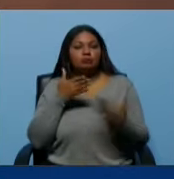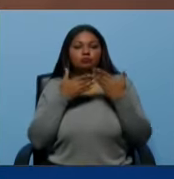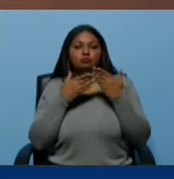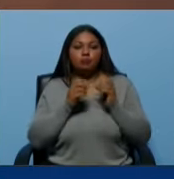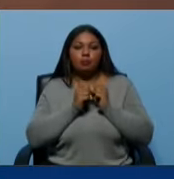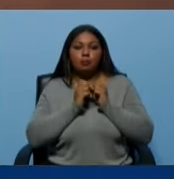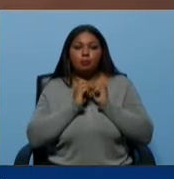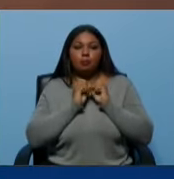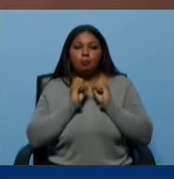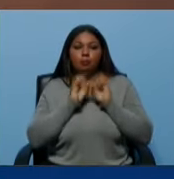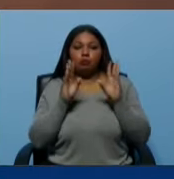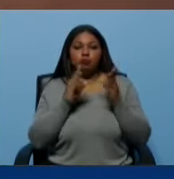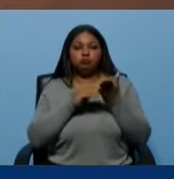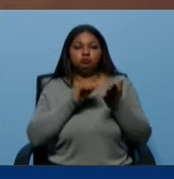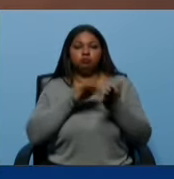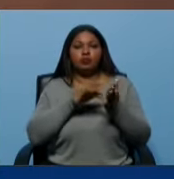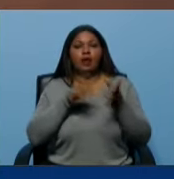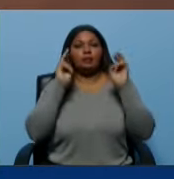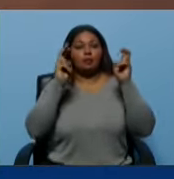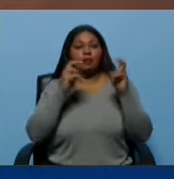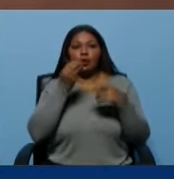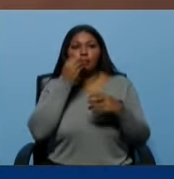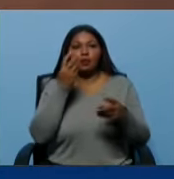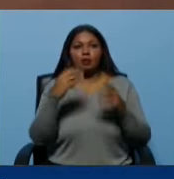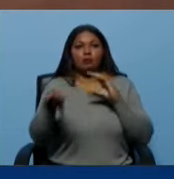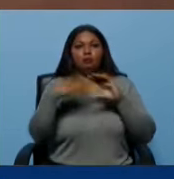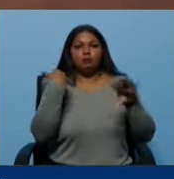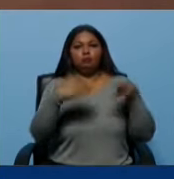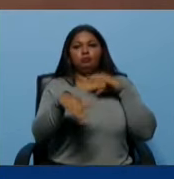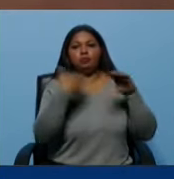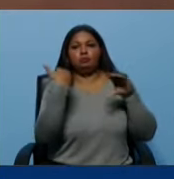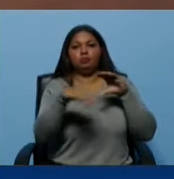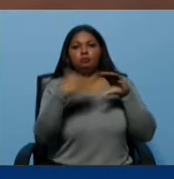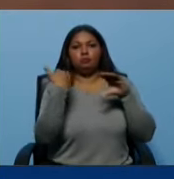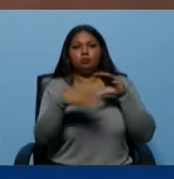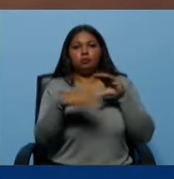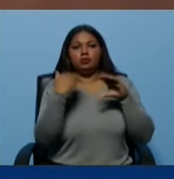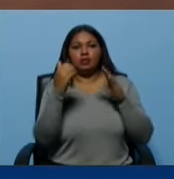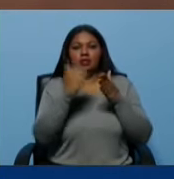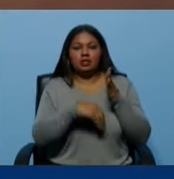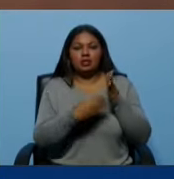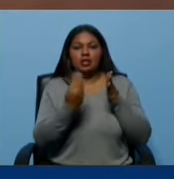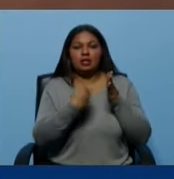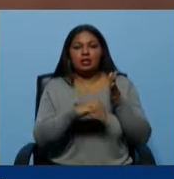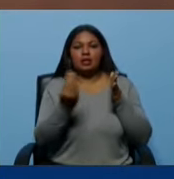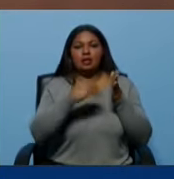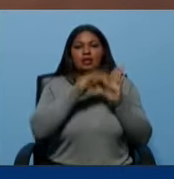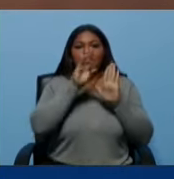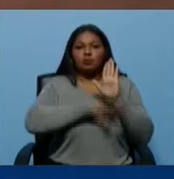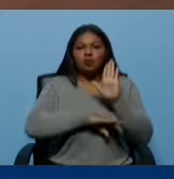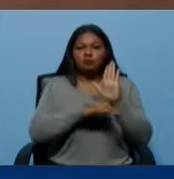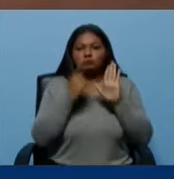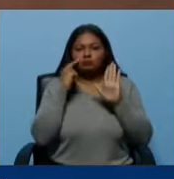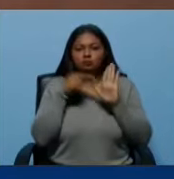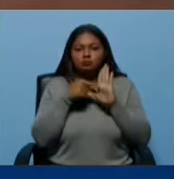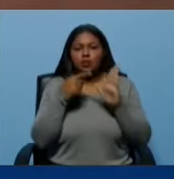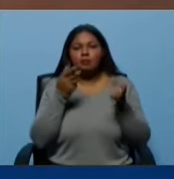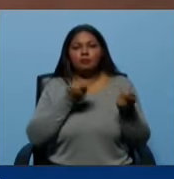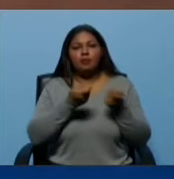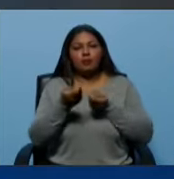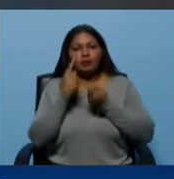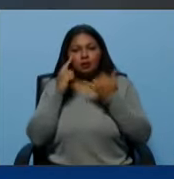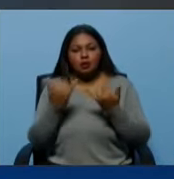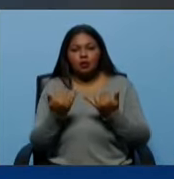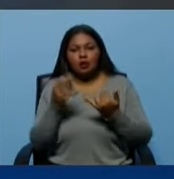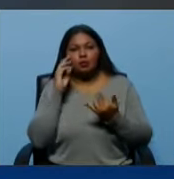un tema de comida y te comienzan a llegar cosas de comida, pero también te quitan y te ponen. Hay una manipulación. Somos una especie de laboratorio.